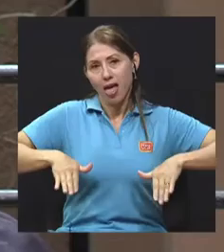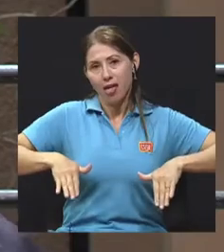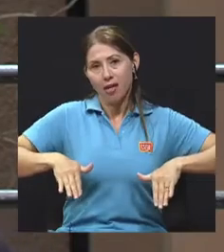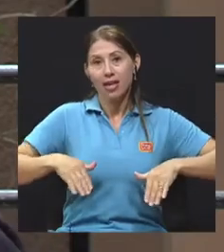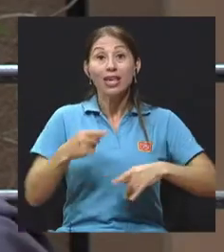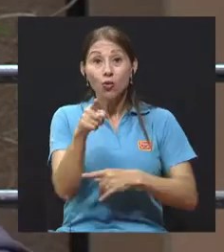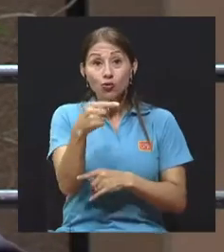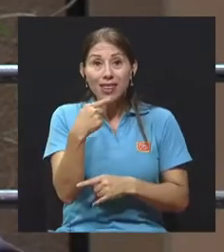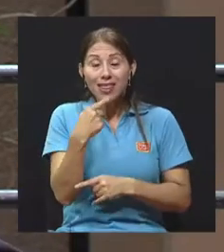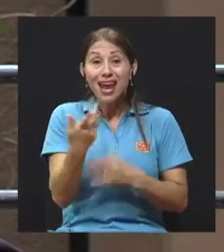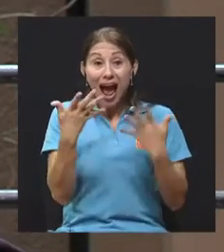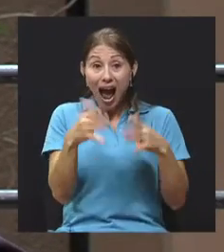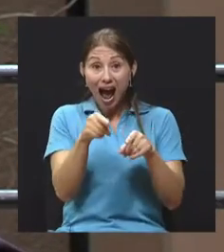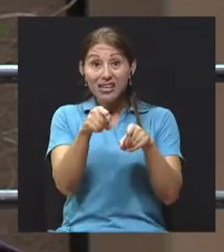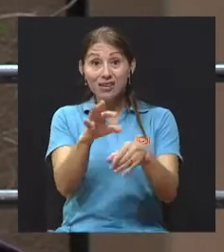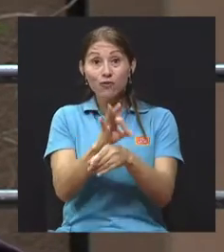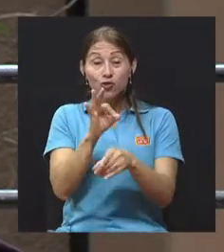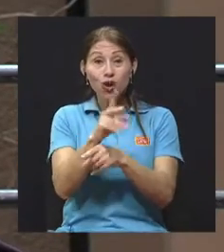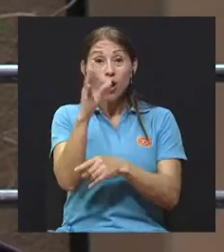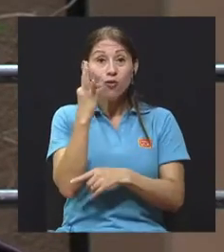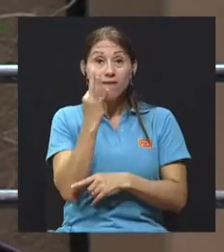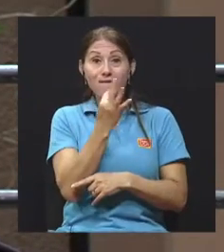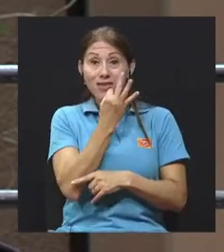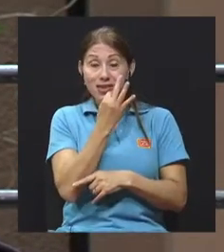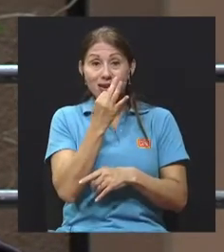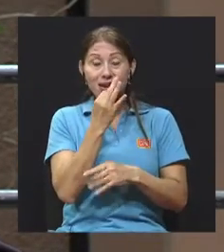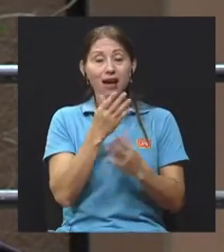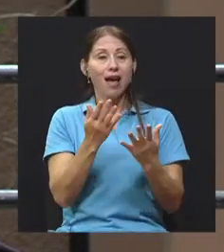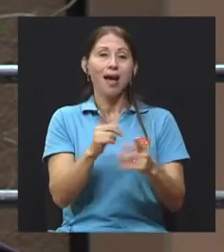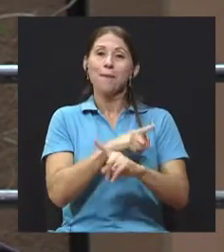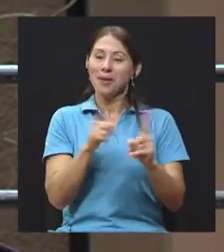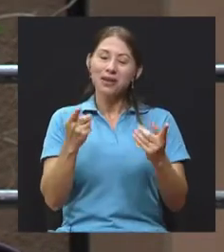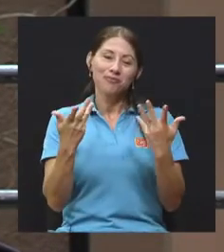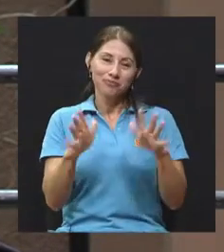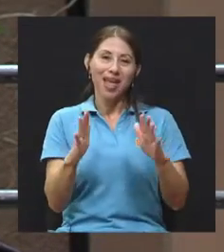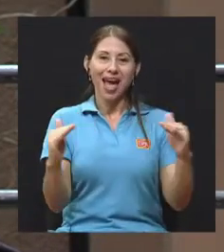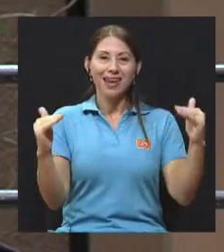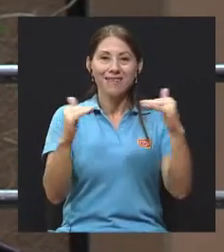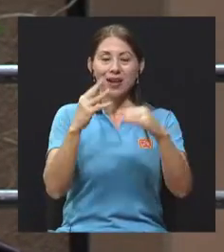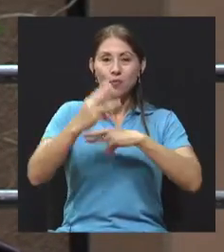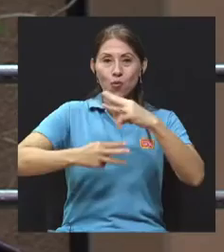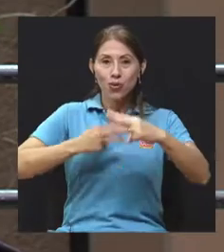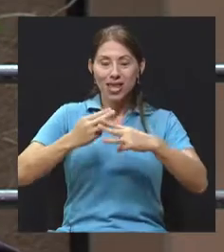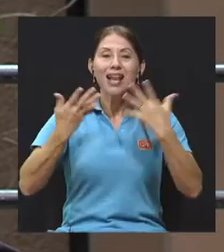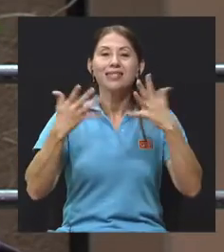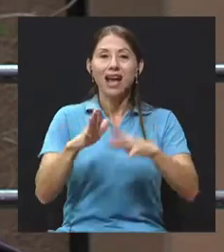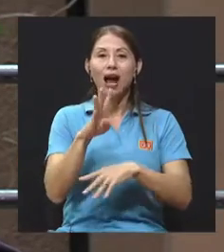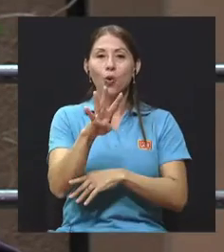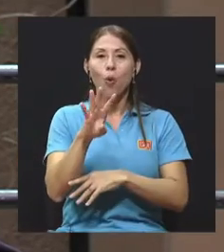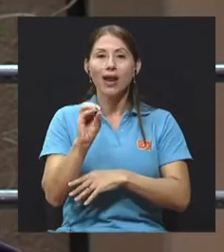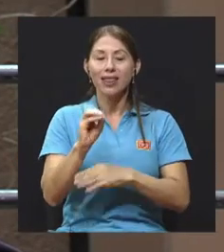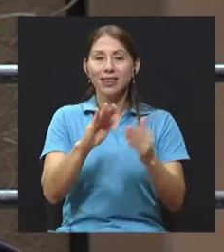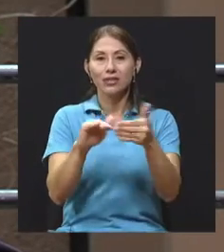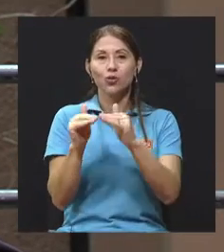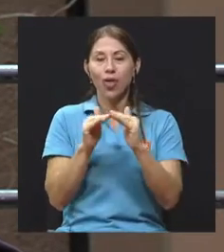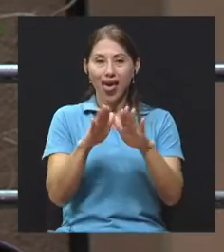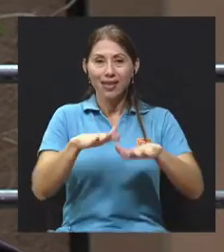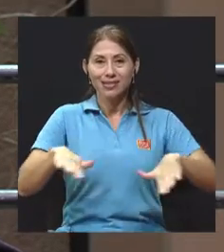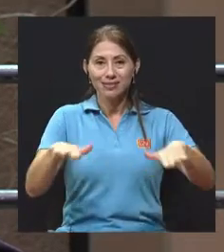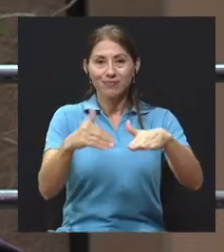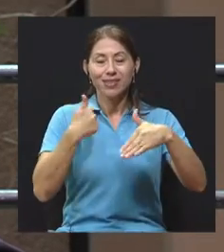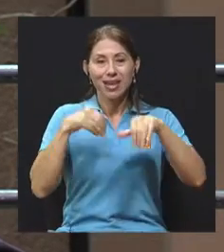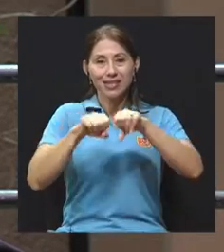de autogestión por permacultura. Pero a nivel mundial hay 40 ciudades alrededor del mundo que ya tienen sistemas de permacultura